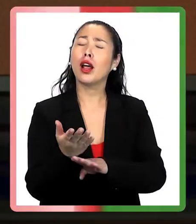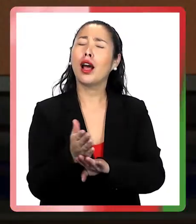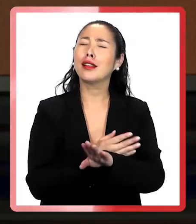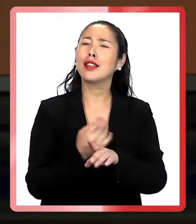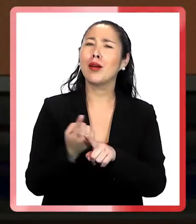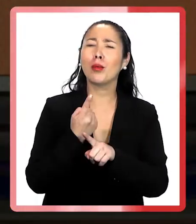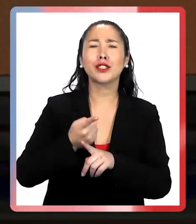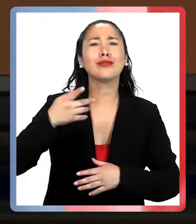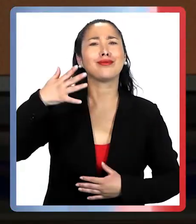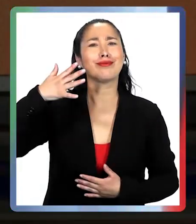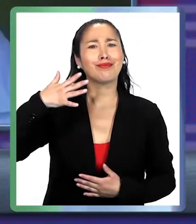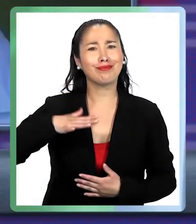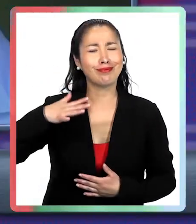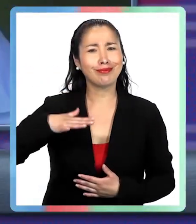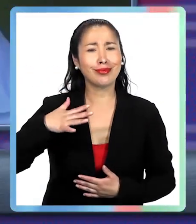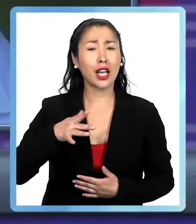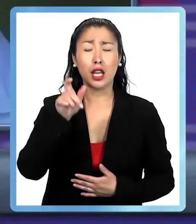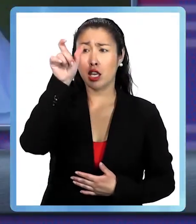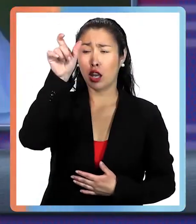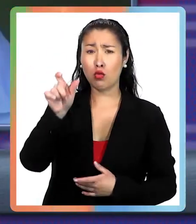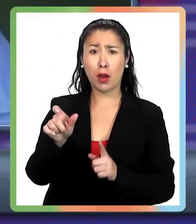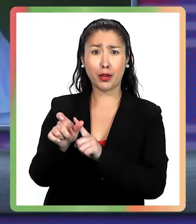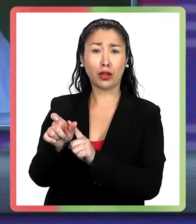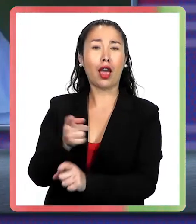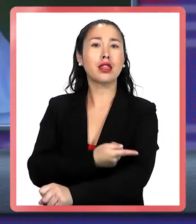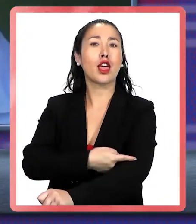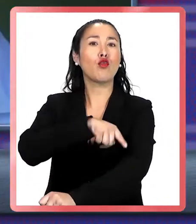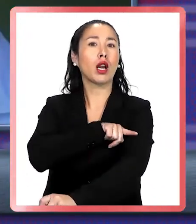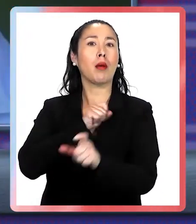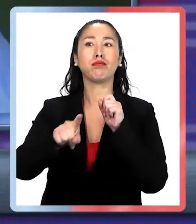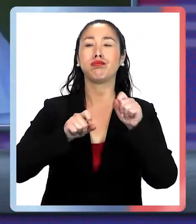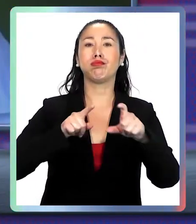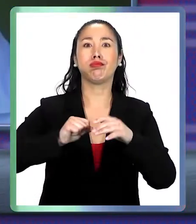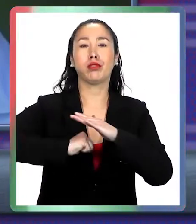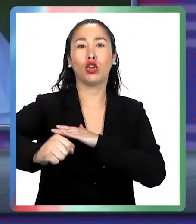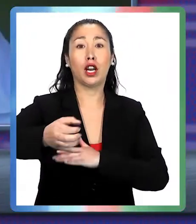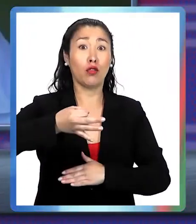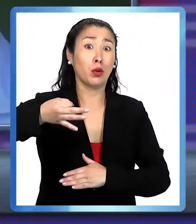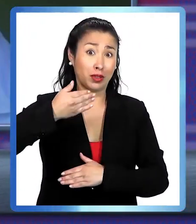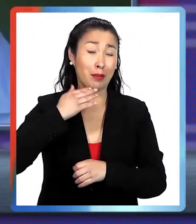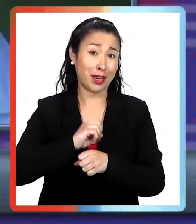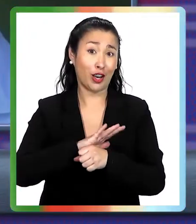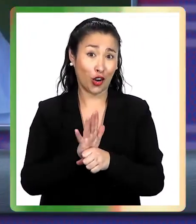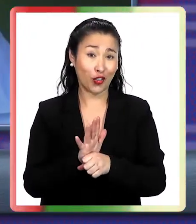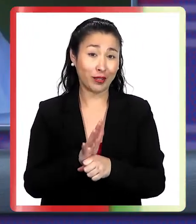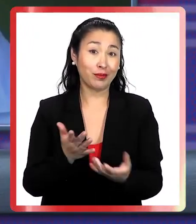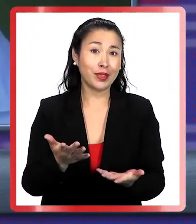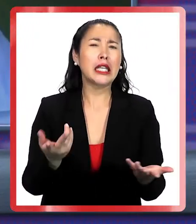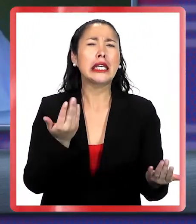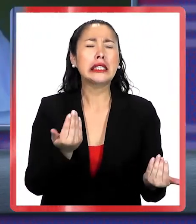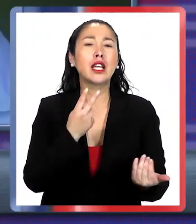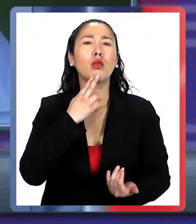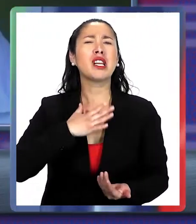la importancia también que debe tener que una persona esté fuerte para compartir los virus, inclusive este. Una vida